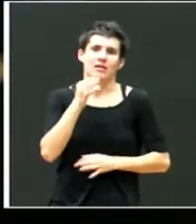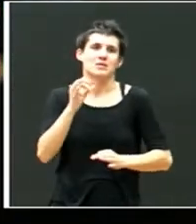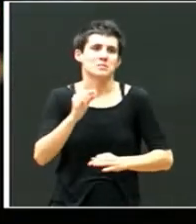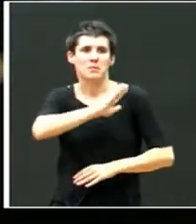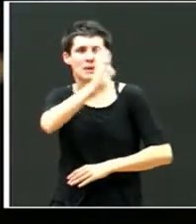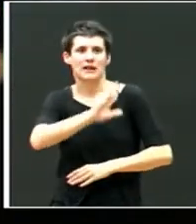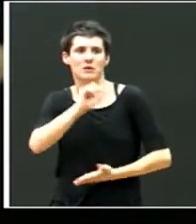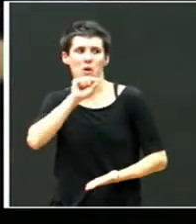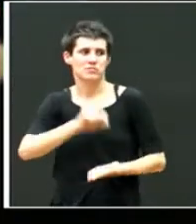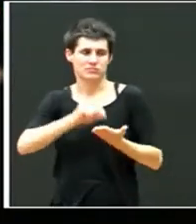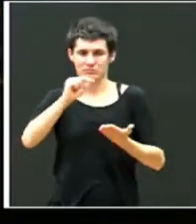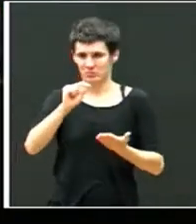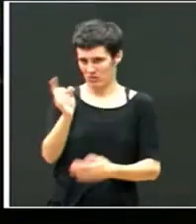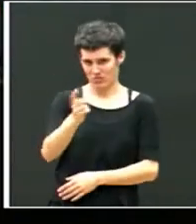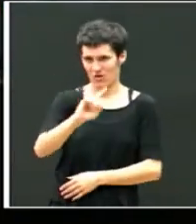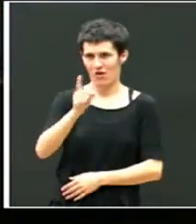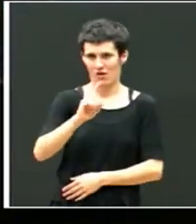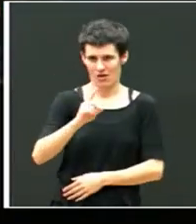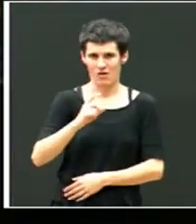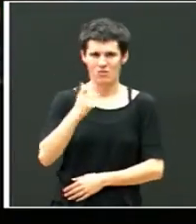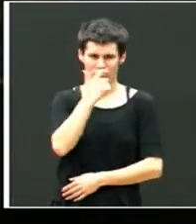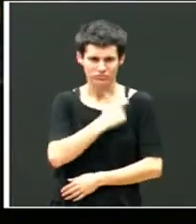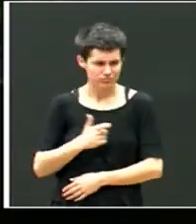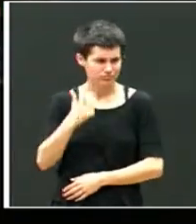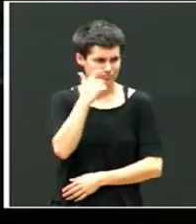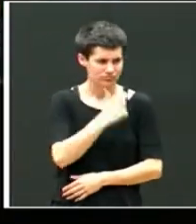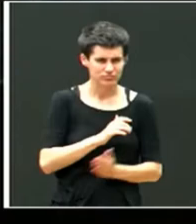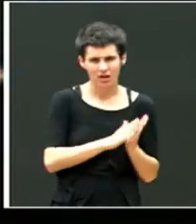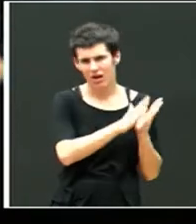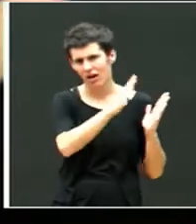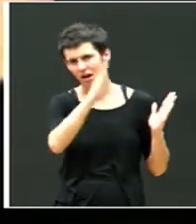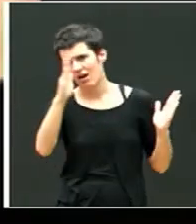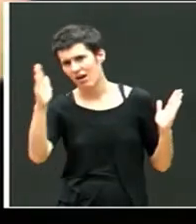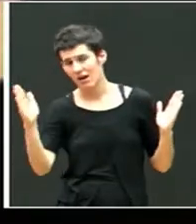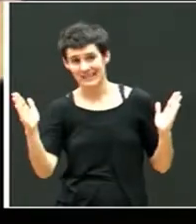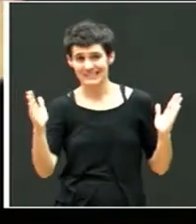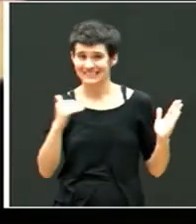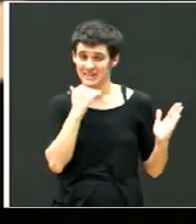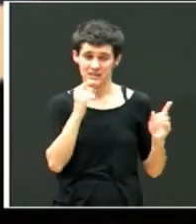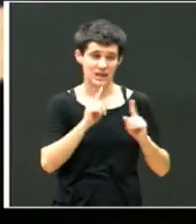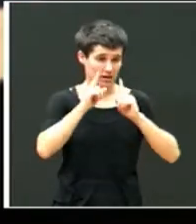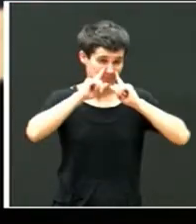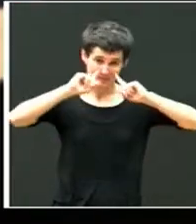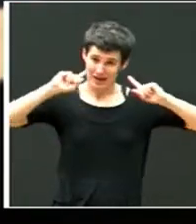un espacio muy largo de tiempo. En ese caso, fue casi todo el año.